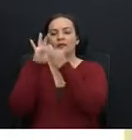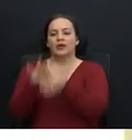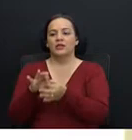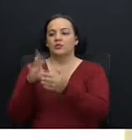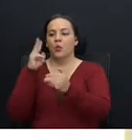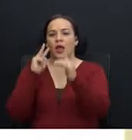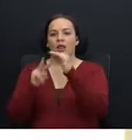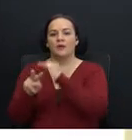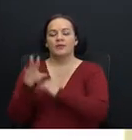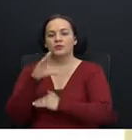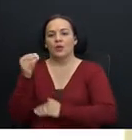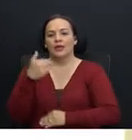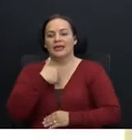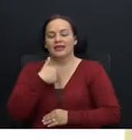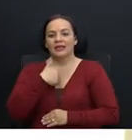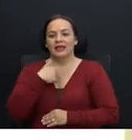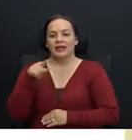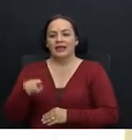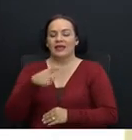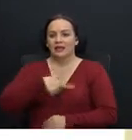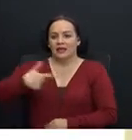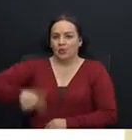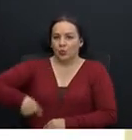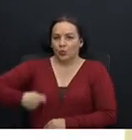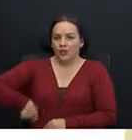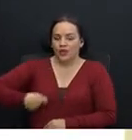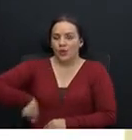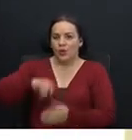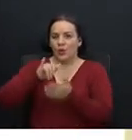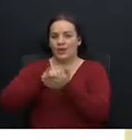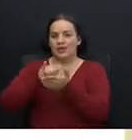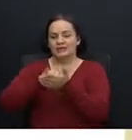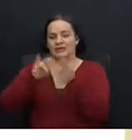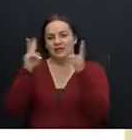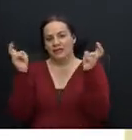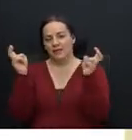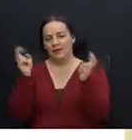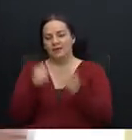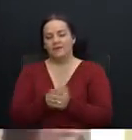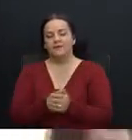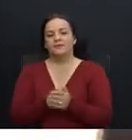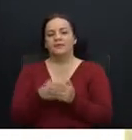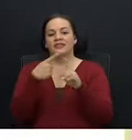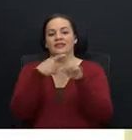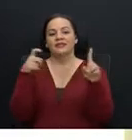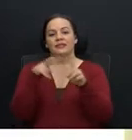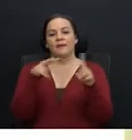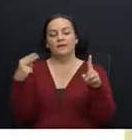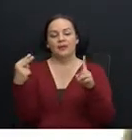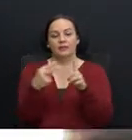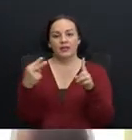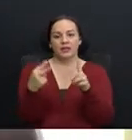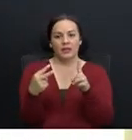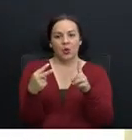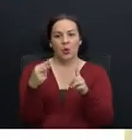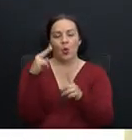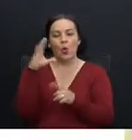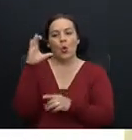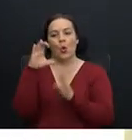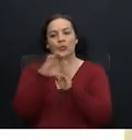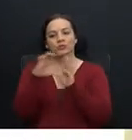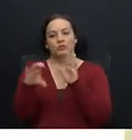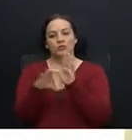visión que tiene el Ejecutivo en esta materia. Desde la perspectiva constitucional